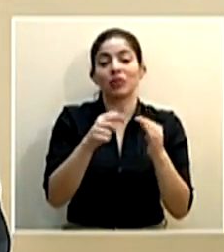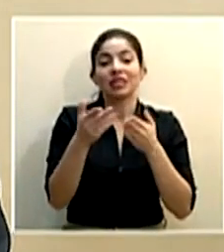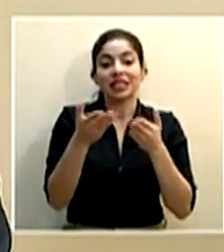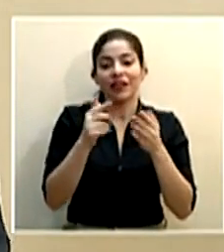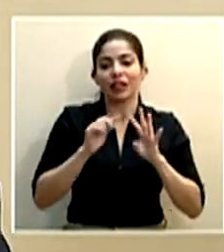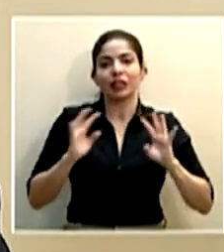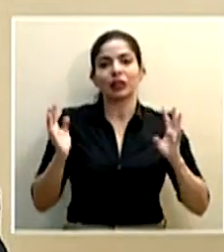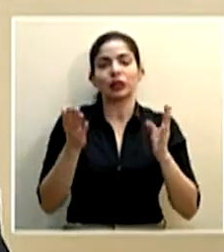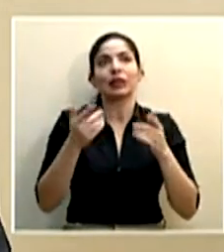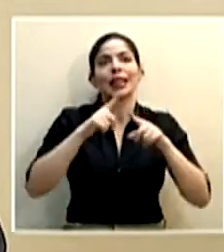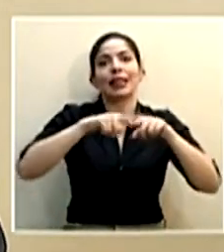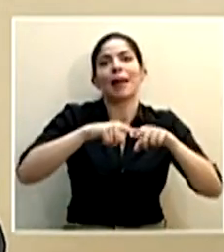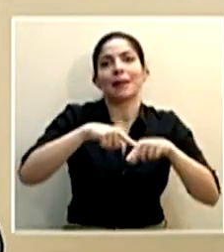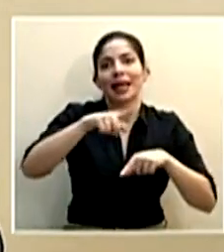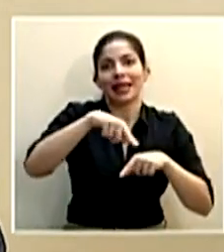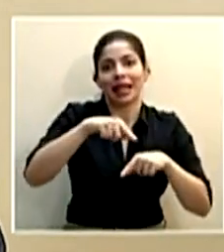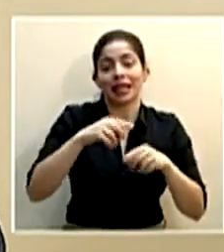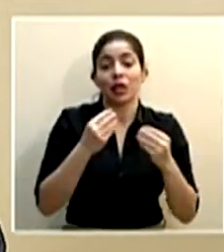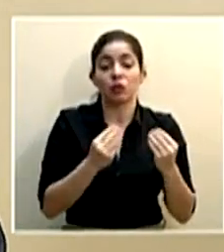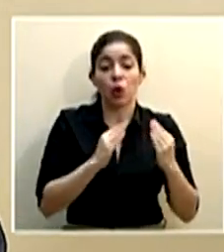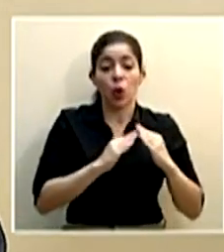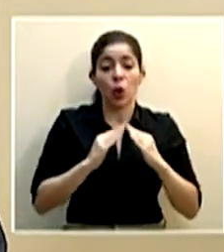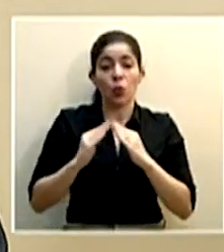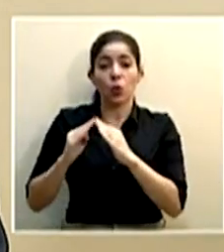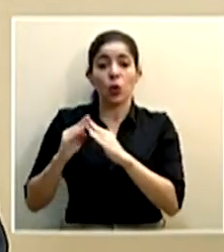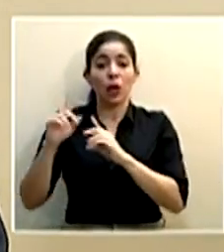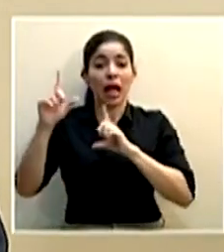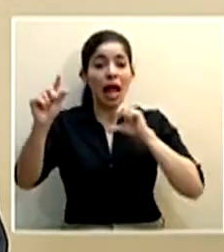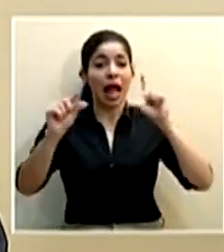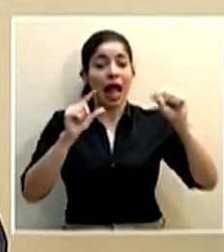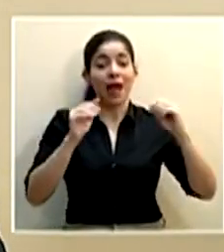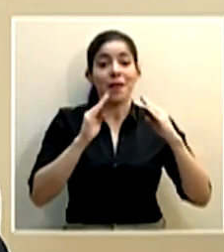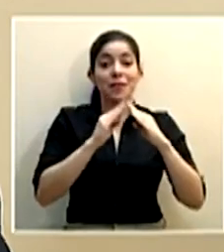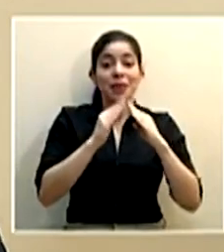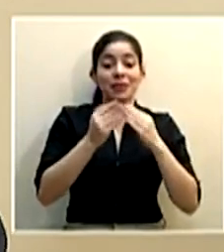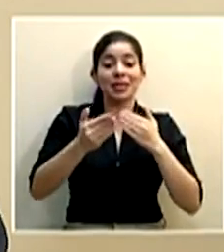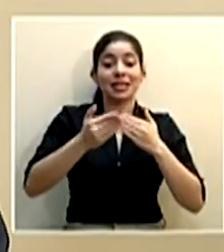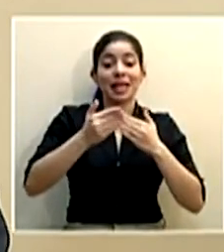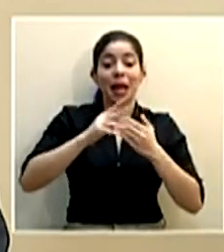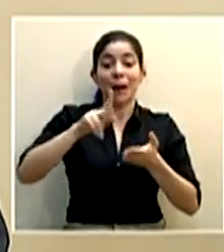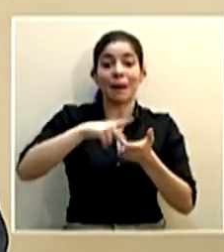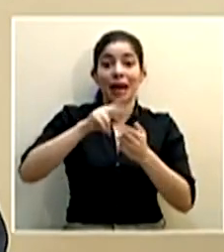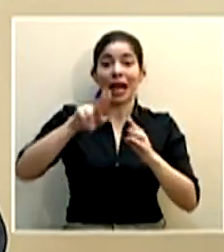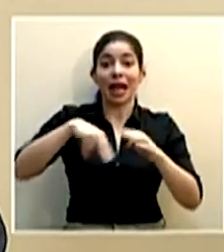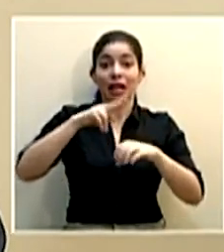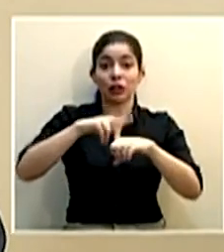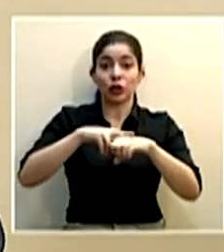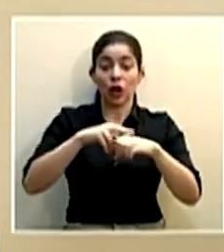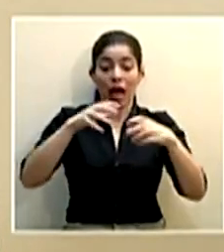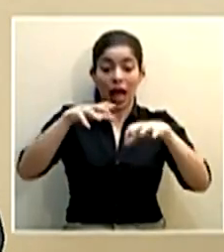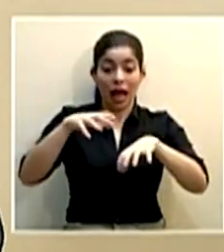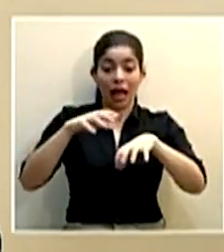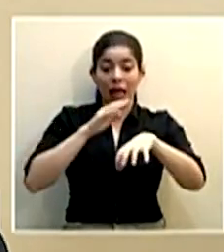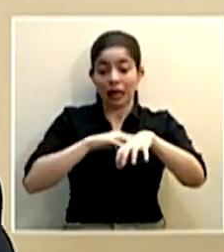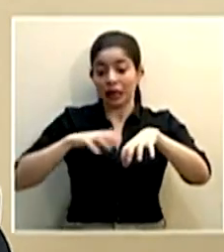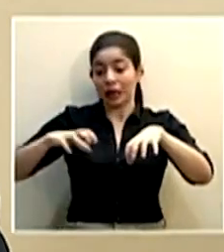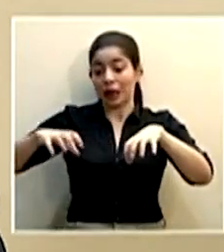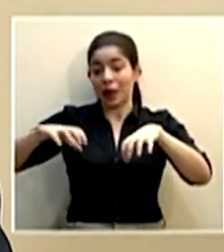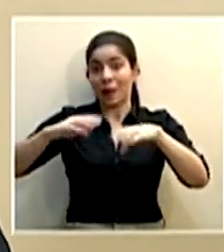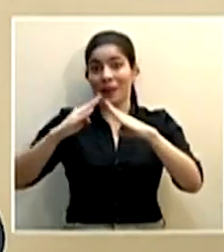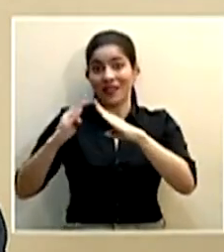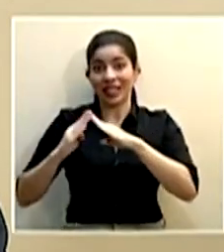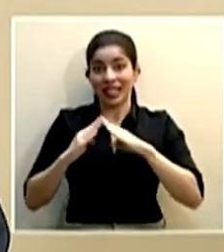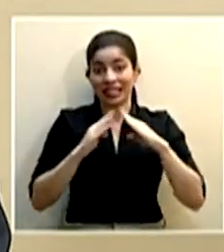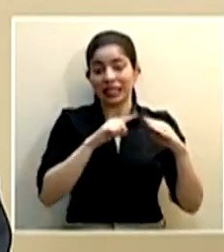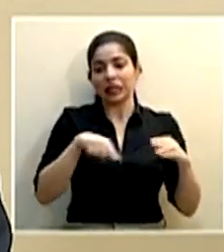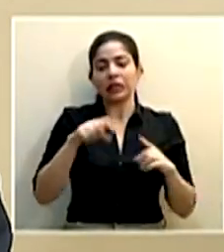turistas así que muchas comunidades rurales vecinas de los parques nacionales hoy la están pasando muy difícil y eso ha